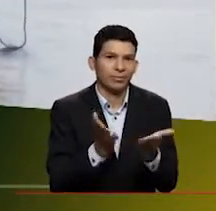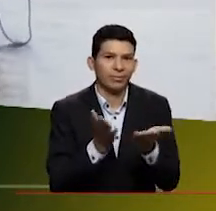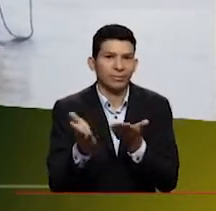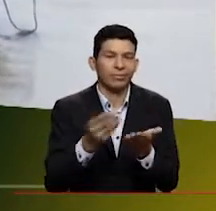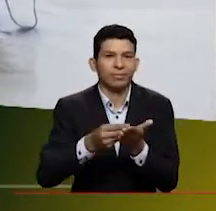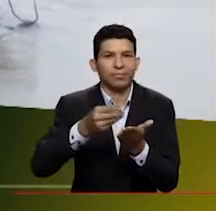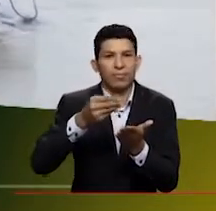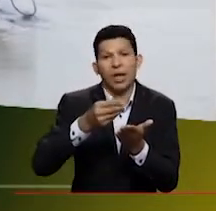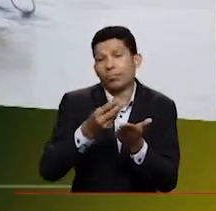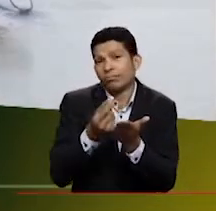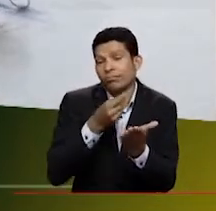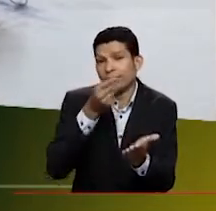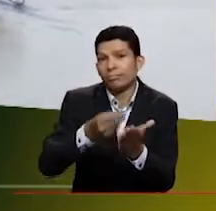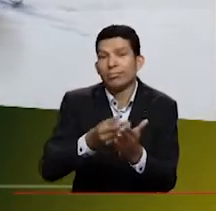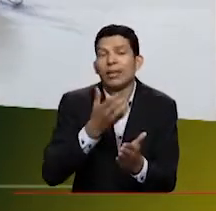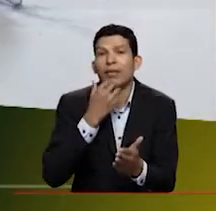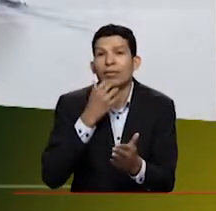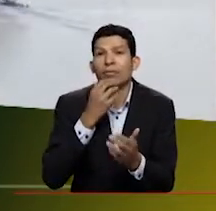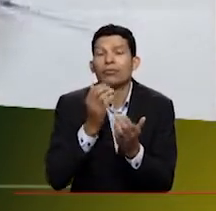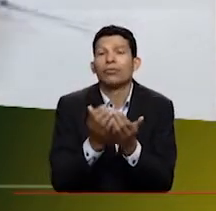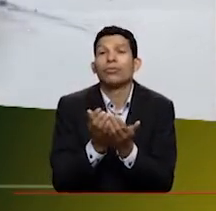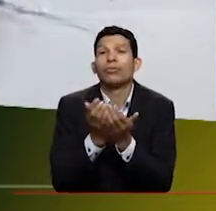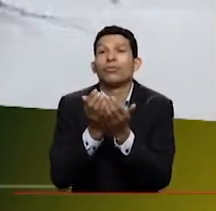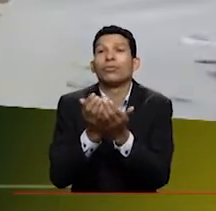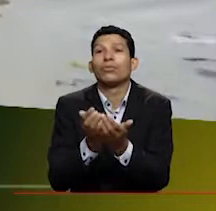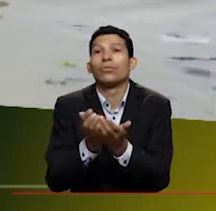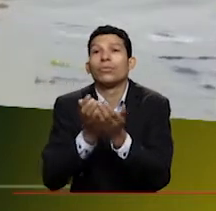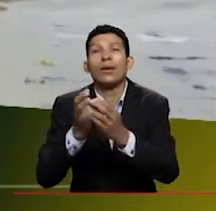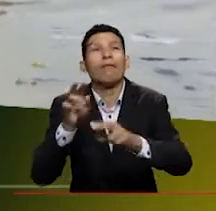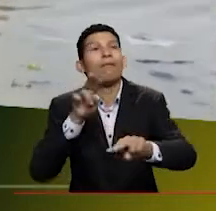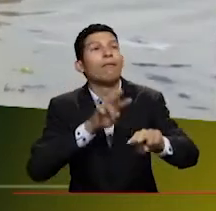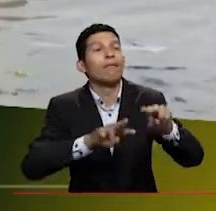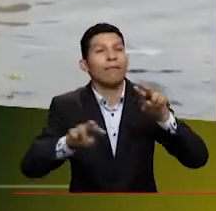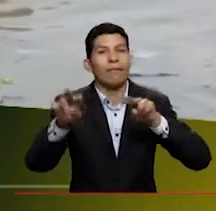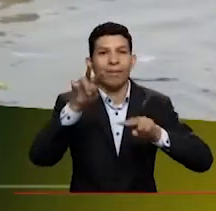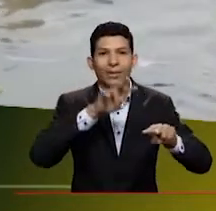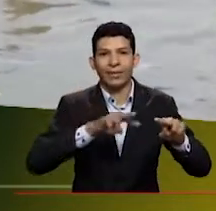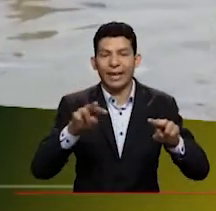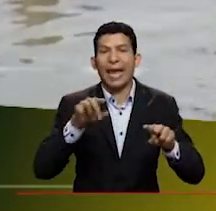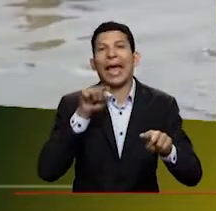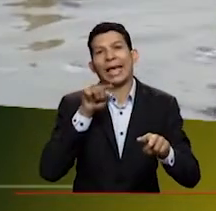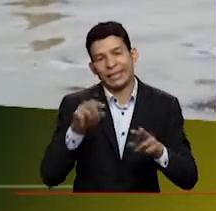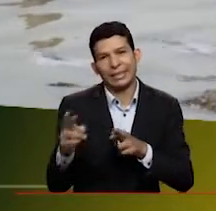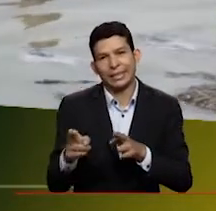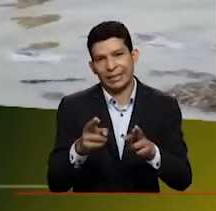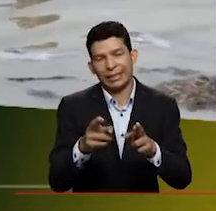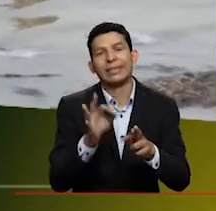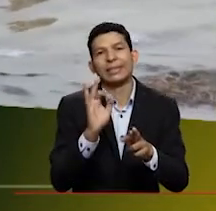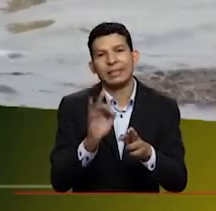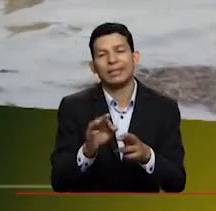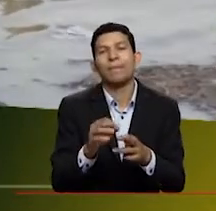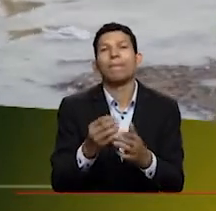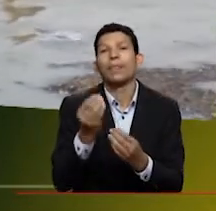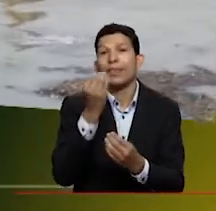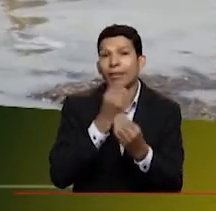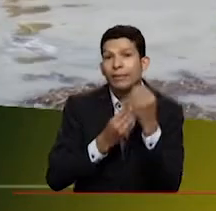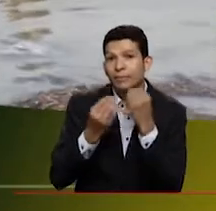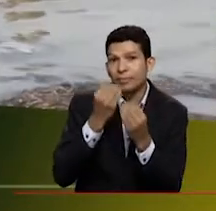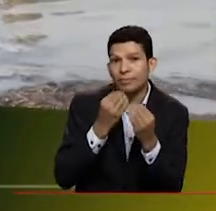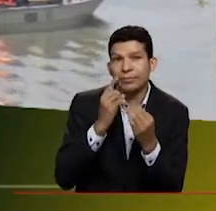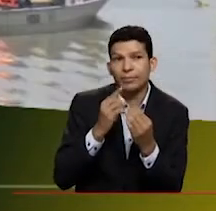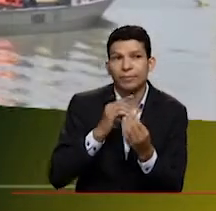costo. Entonces, los recorridos náuticos, por ejemplo, por la laguna o por el río, esos sí tienen costo, la alimentación y la